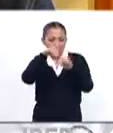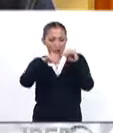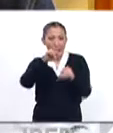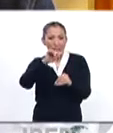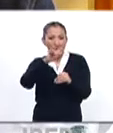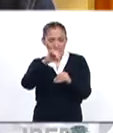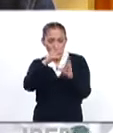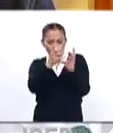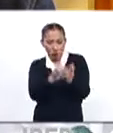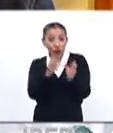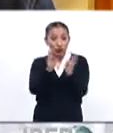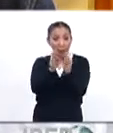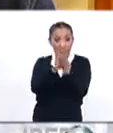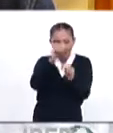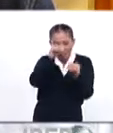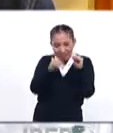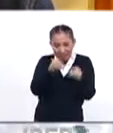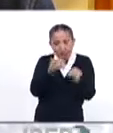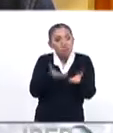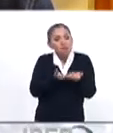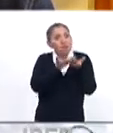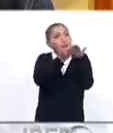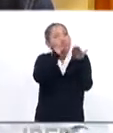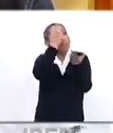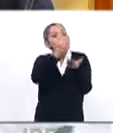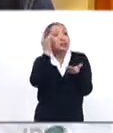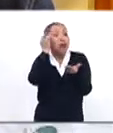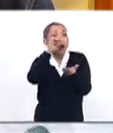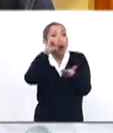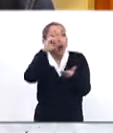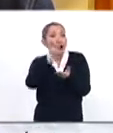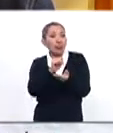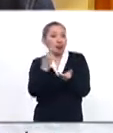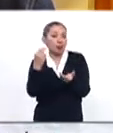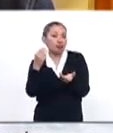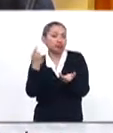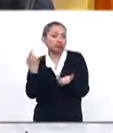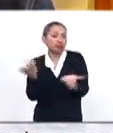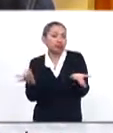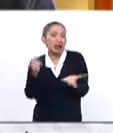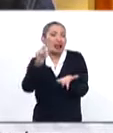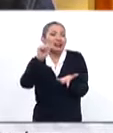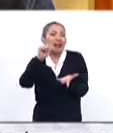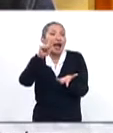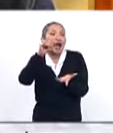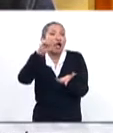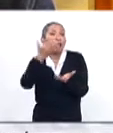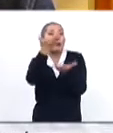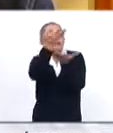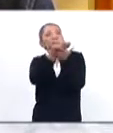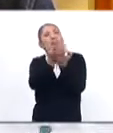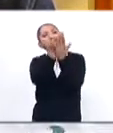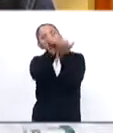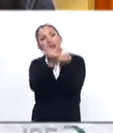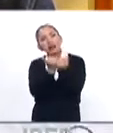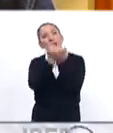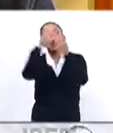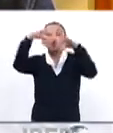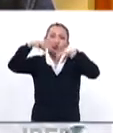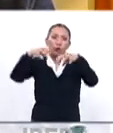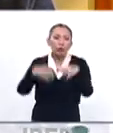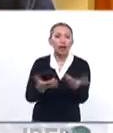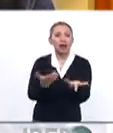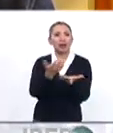amaranto o de tamales para San Juan, San Juan un poco Tlaloc, promoviendo las lluvias,